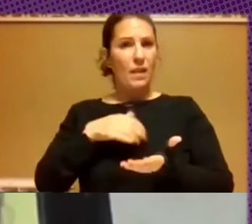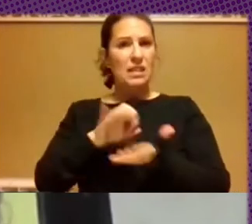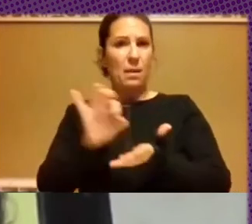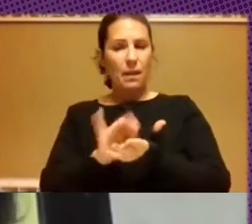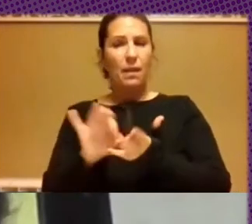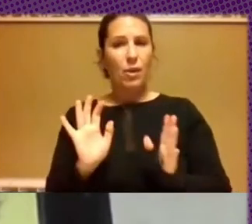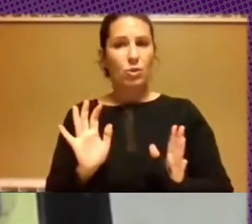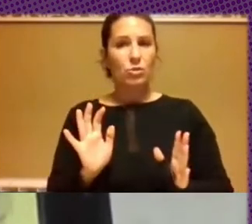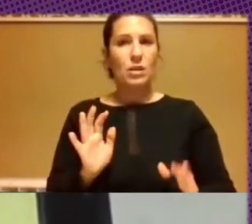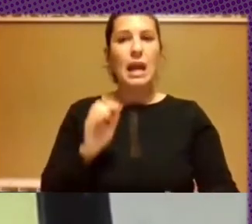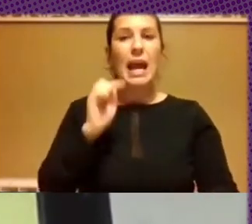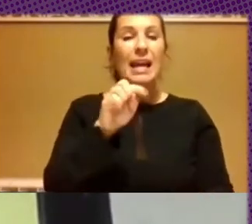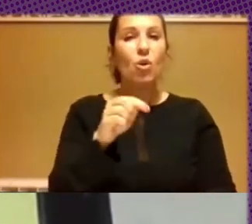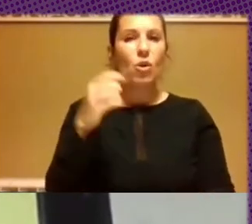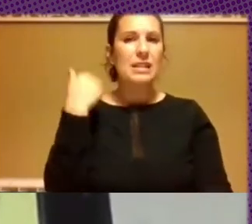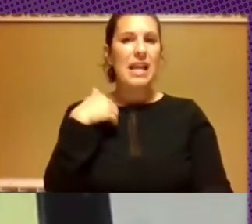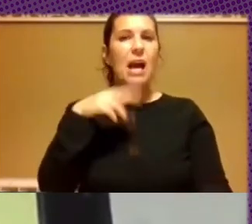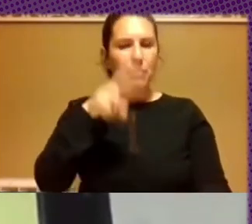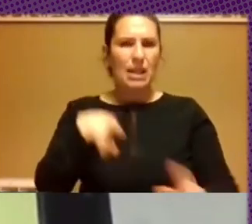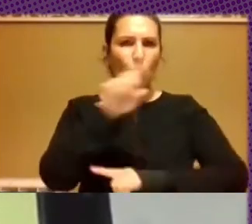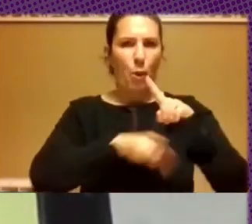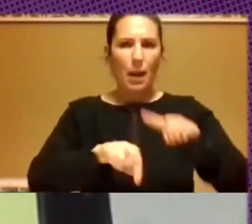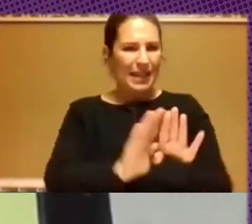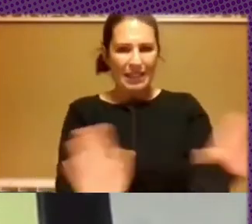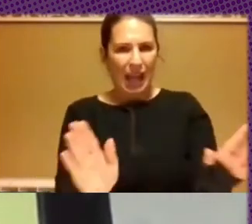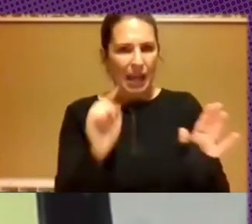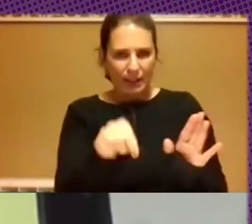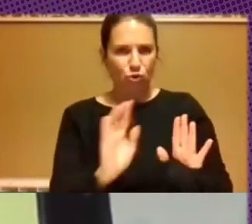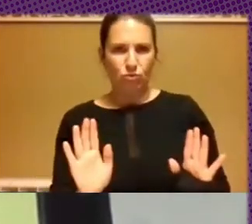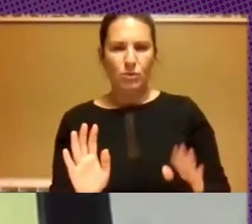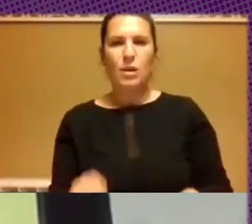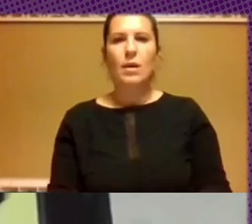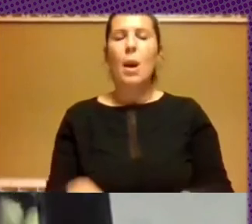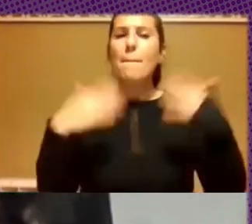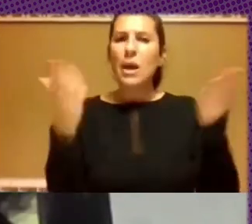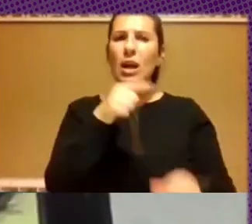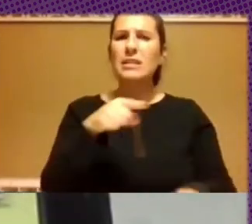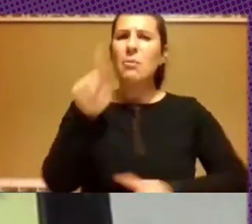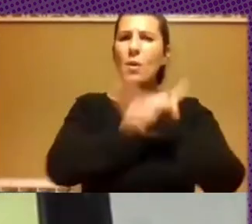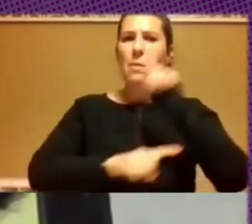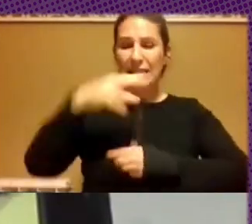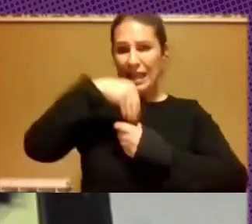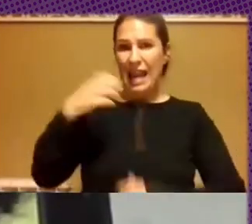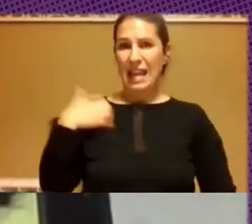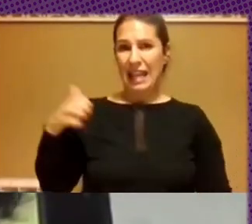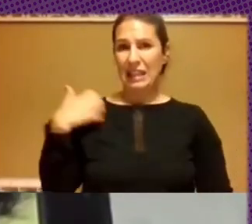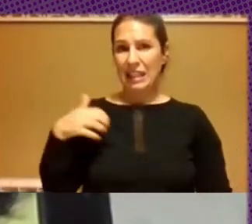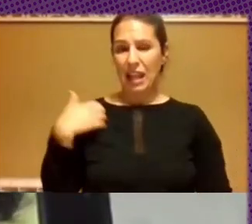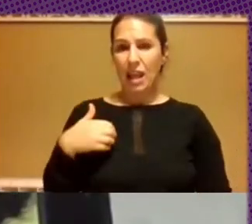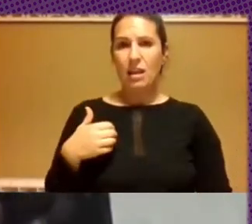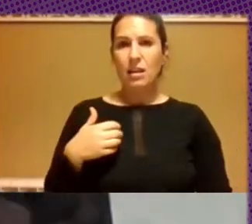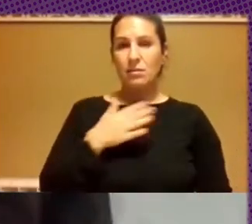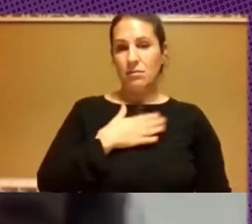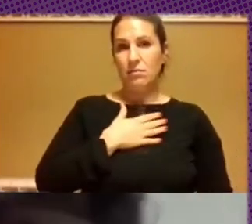nada, eso ya entraña una problemática en sí mismo. Pero ¿por qué esa problemática situada en la Argentina, en un organismo como